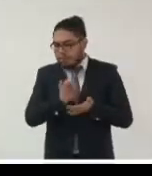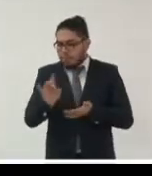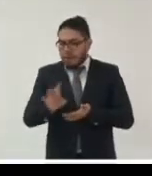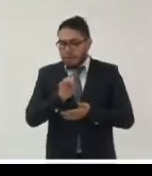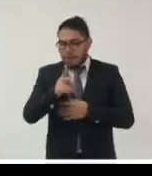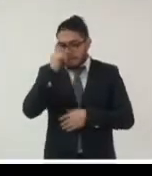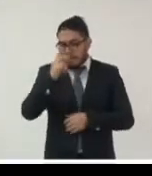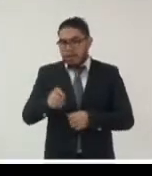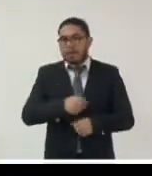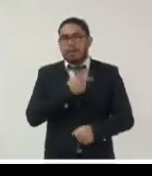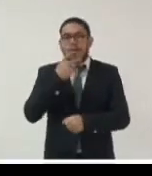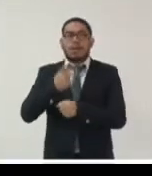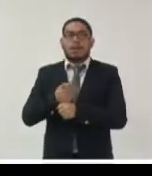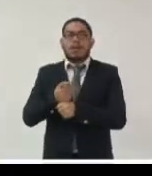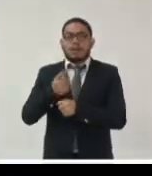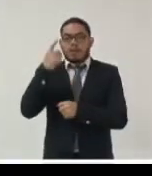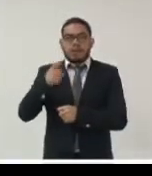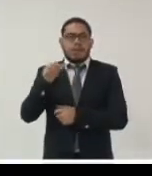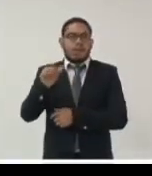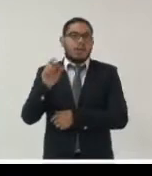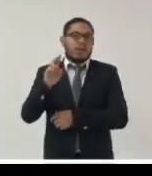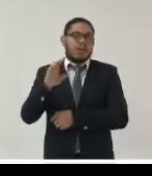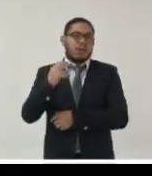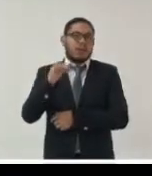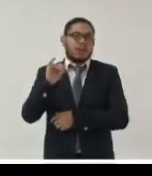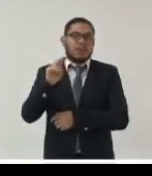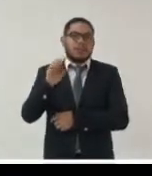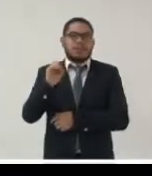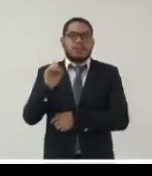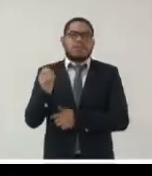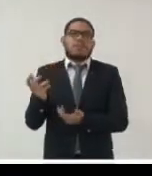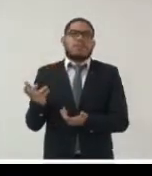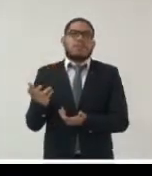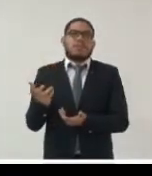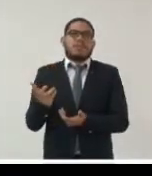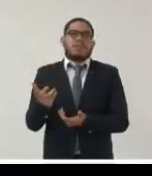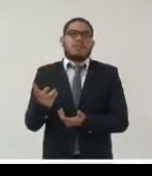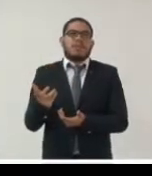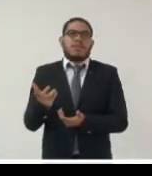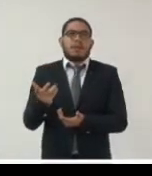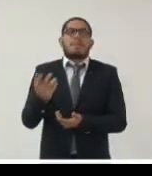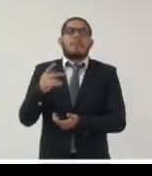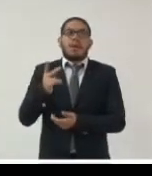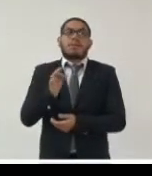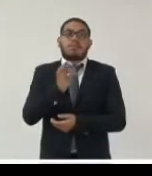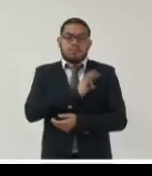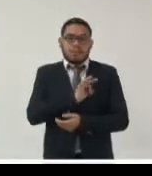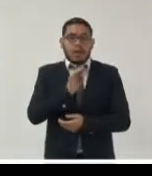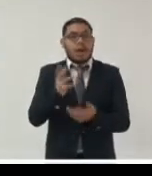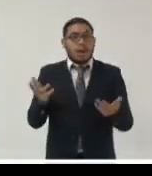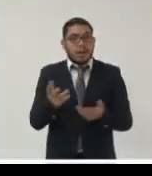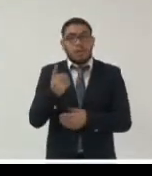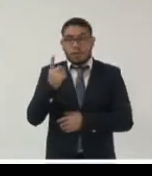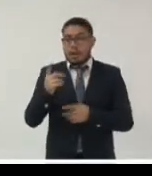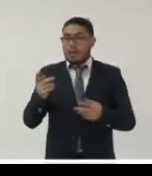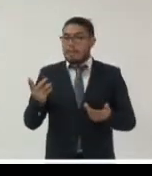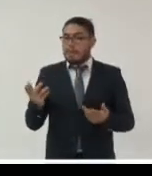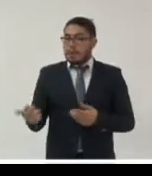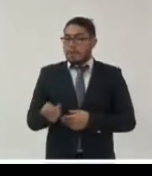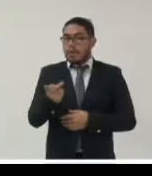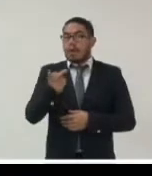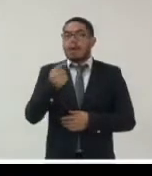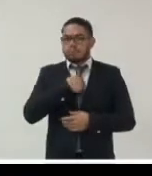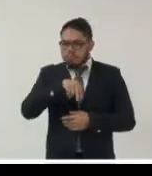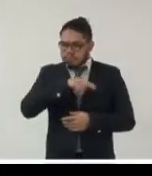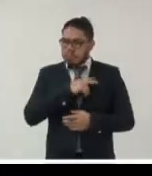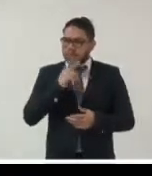para un archivo pues podemos hacer una pregunta nosotros estamos archivando